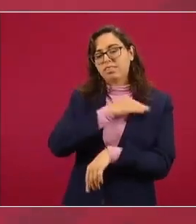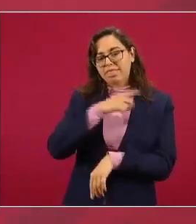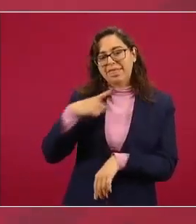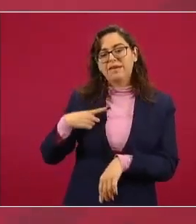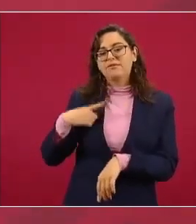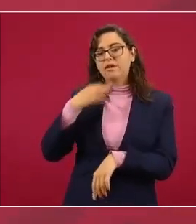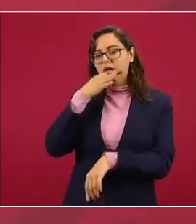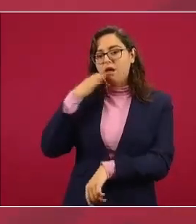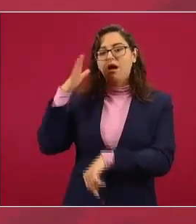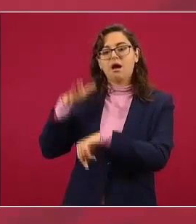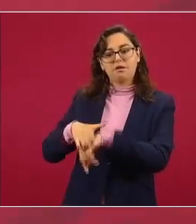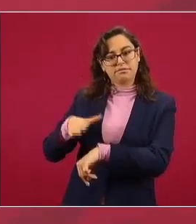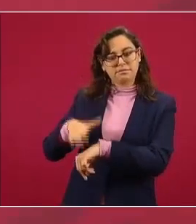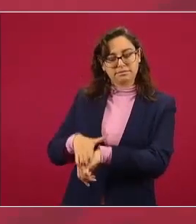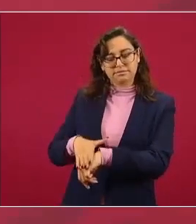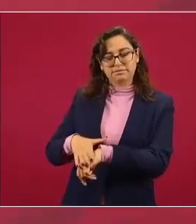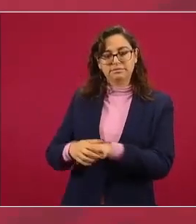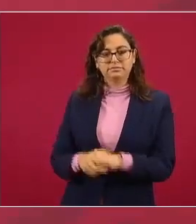gobierno